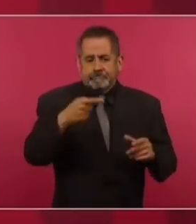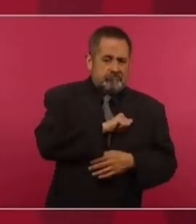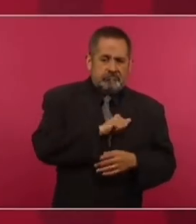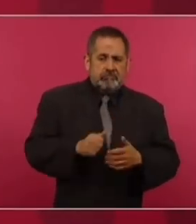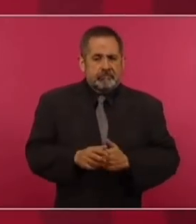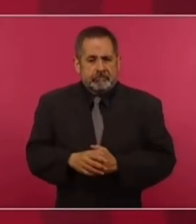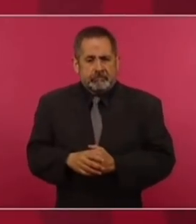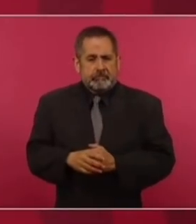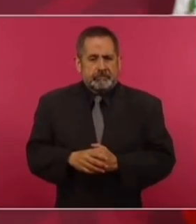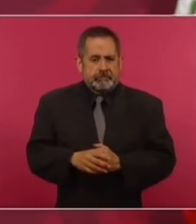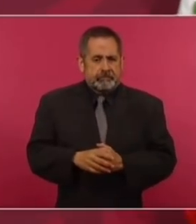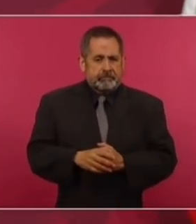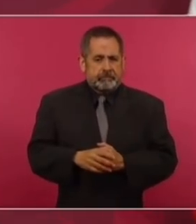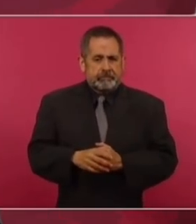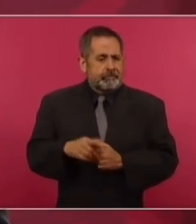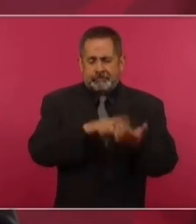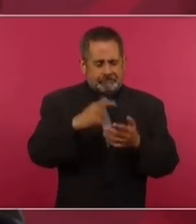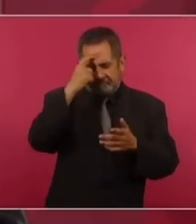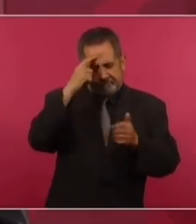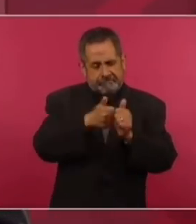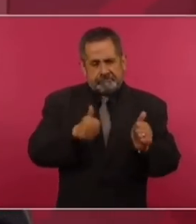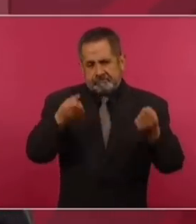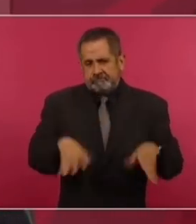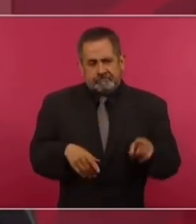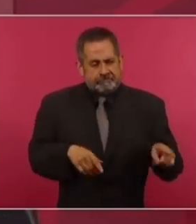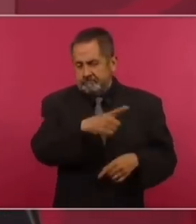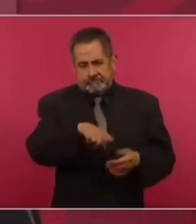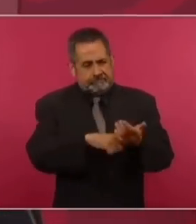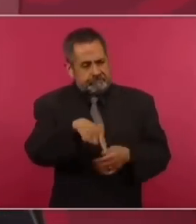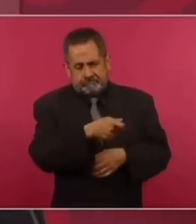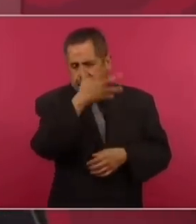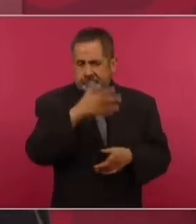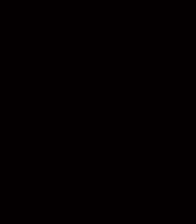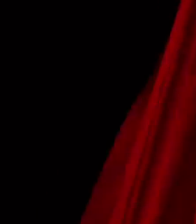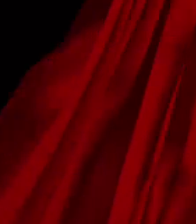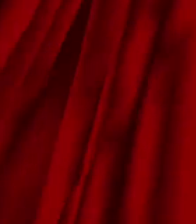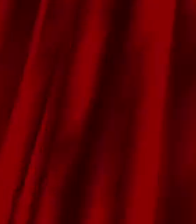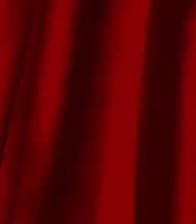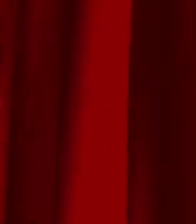mucho egoísmo, es una actitud muy retrógrada de estos señores.